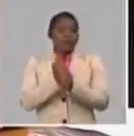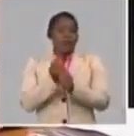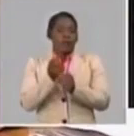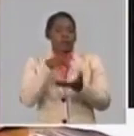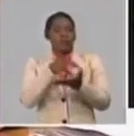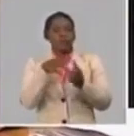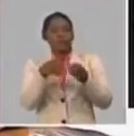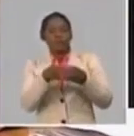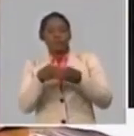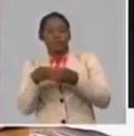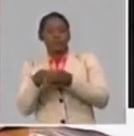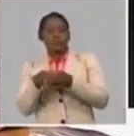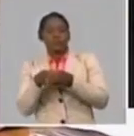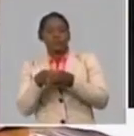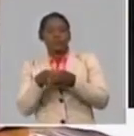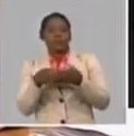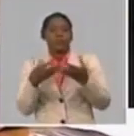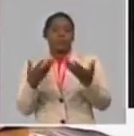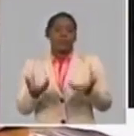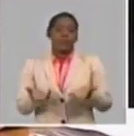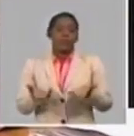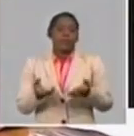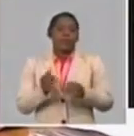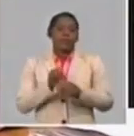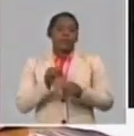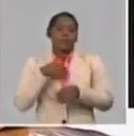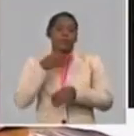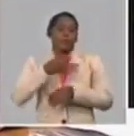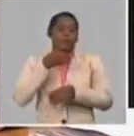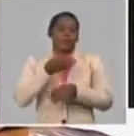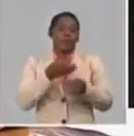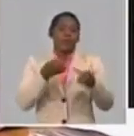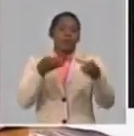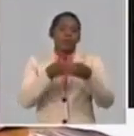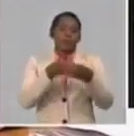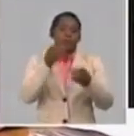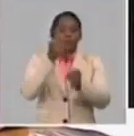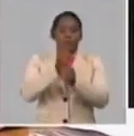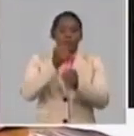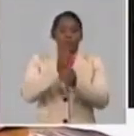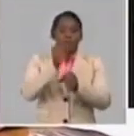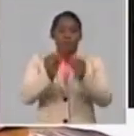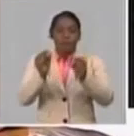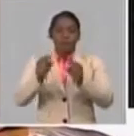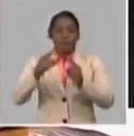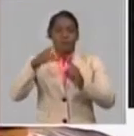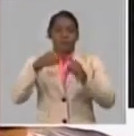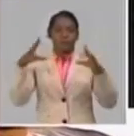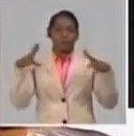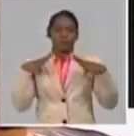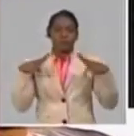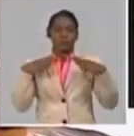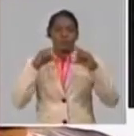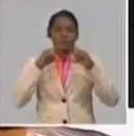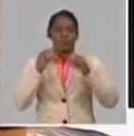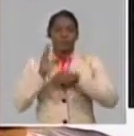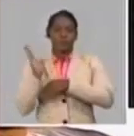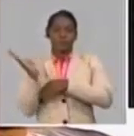Yo pudiera ilustrar, tal vez las más recientes, de los trabajadores del turismo y del comercio y la gastronomía,